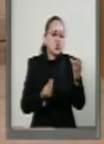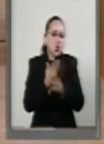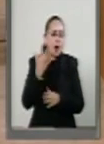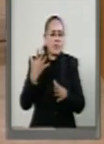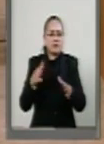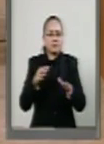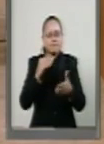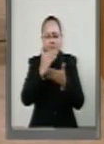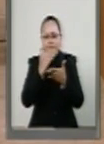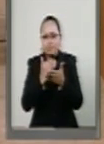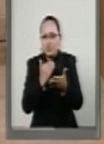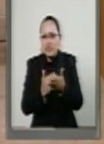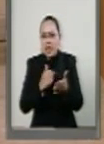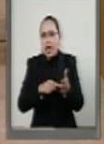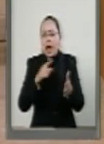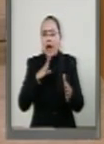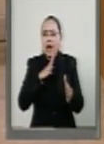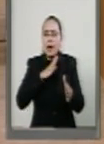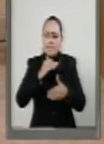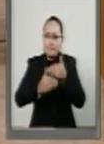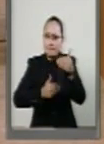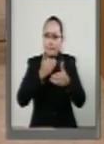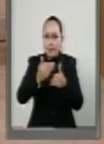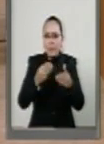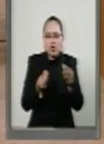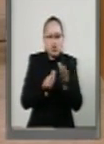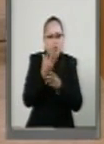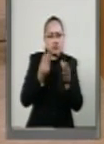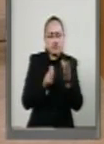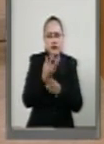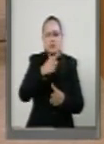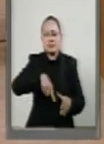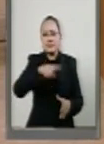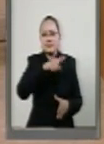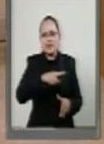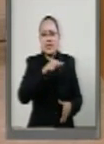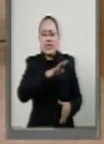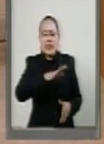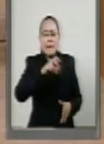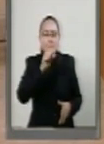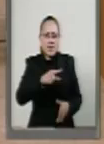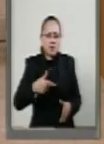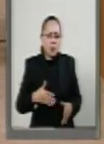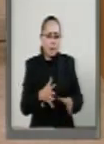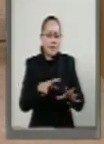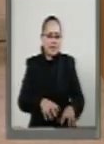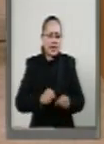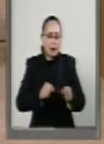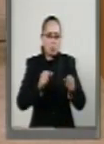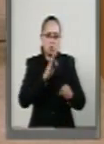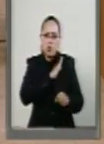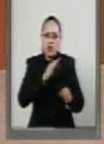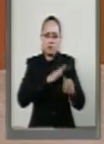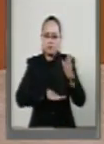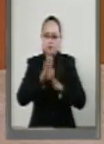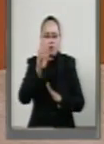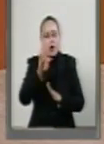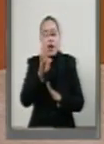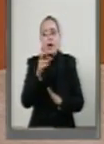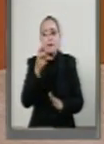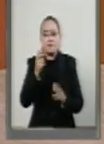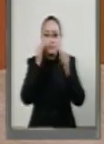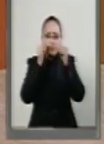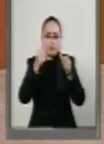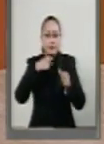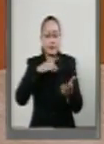incrementar y desarrollar el potencial del sector pesquero de nuestro país. Por